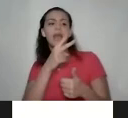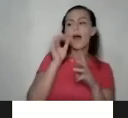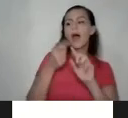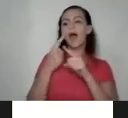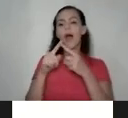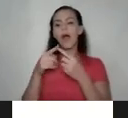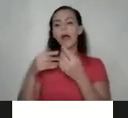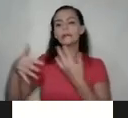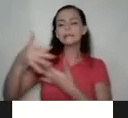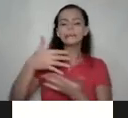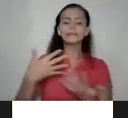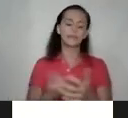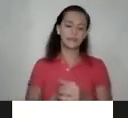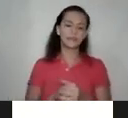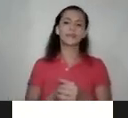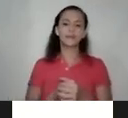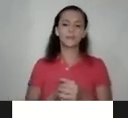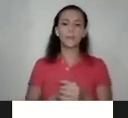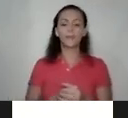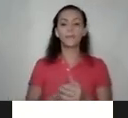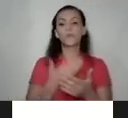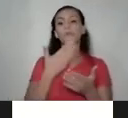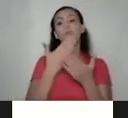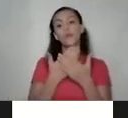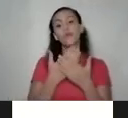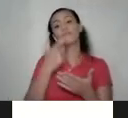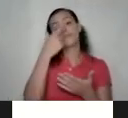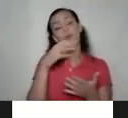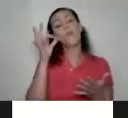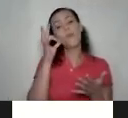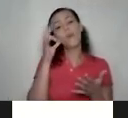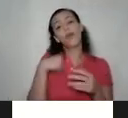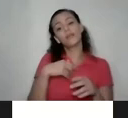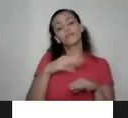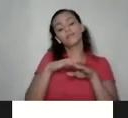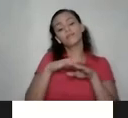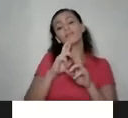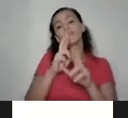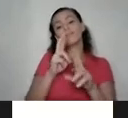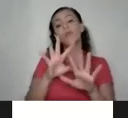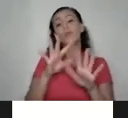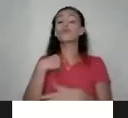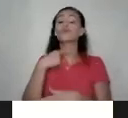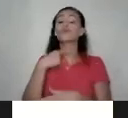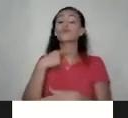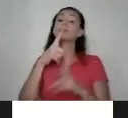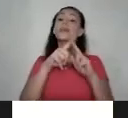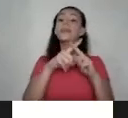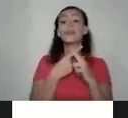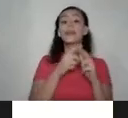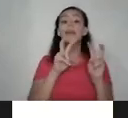como mujer también me voy a permitir esa otra como yo les decía al inicio el contexto social